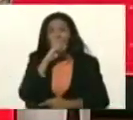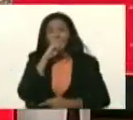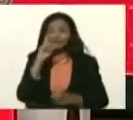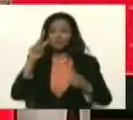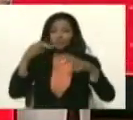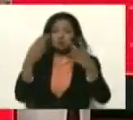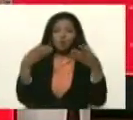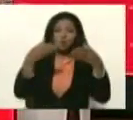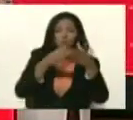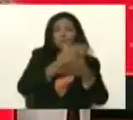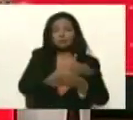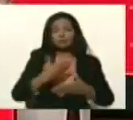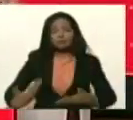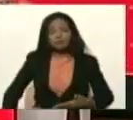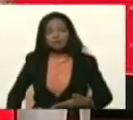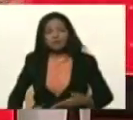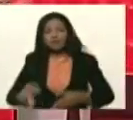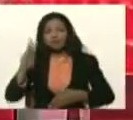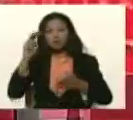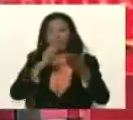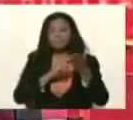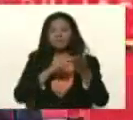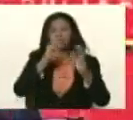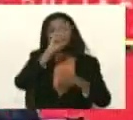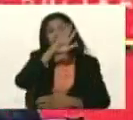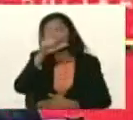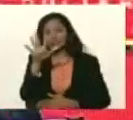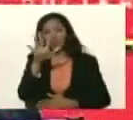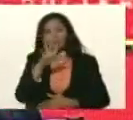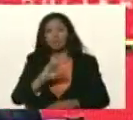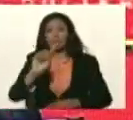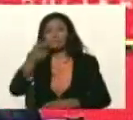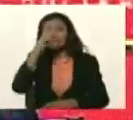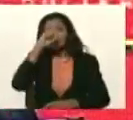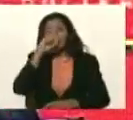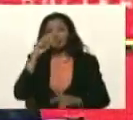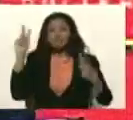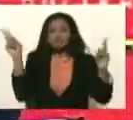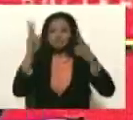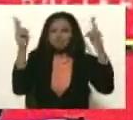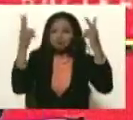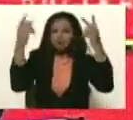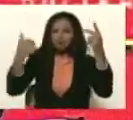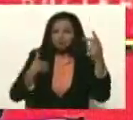nuevo periodo presidencial, 2025, primer año de victoria.